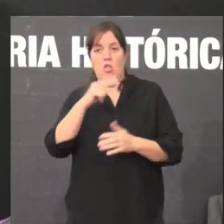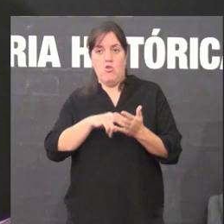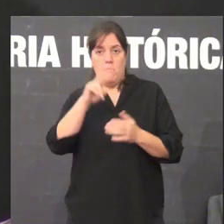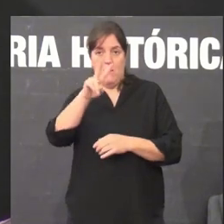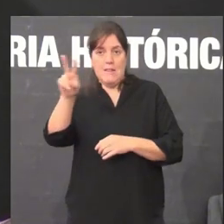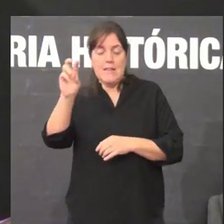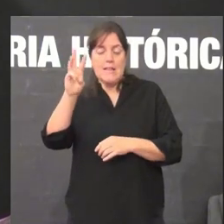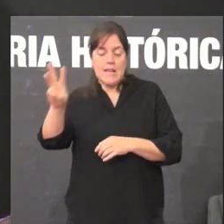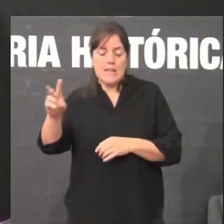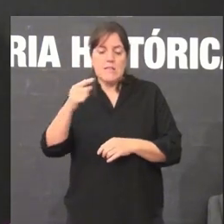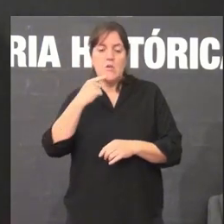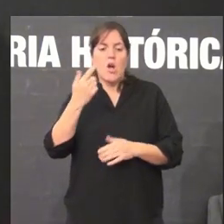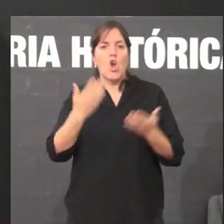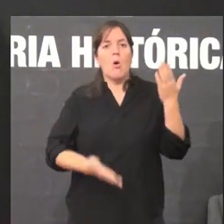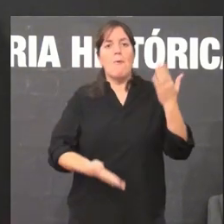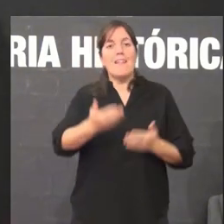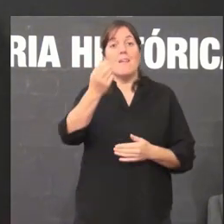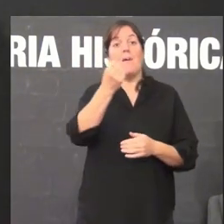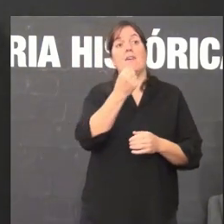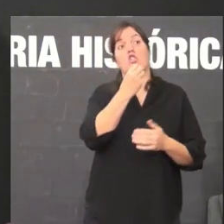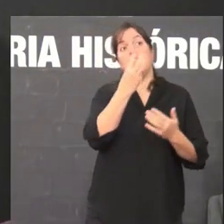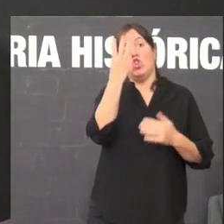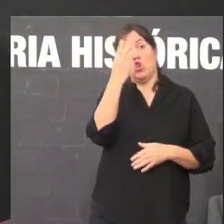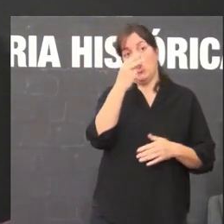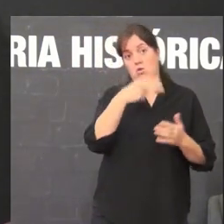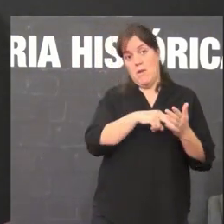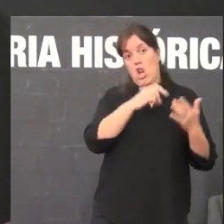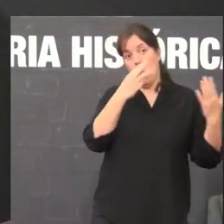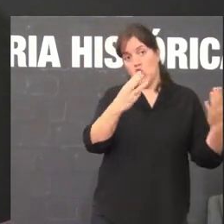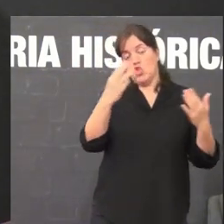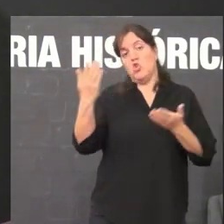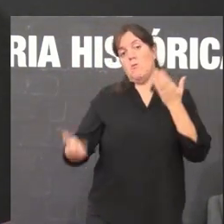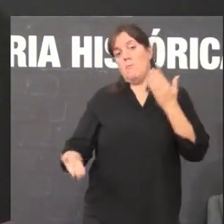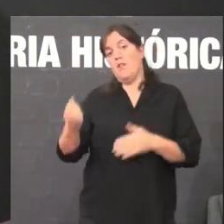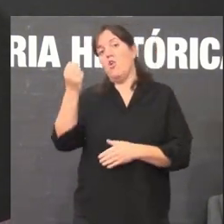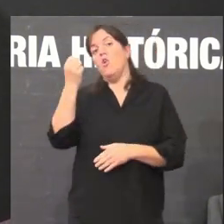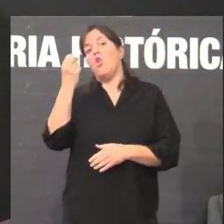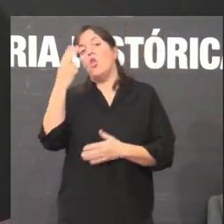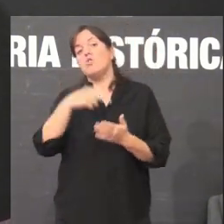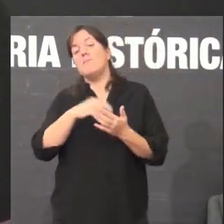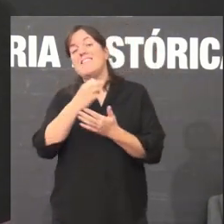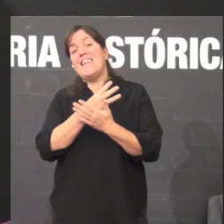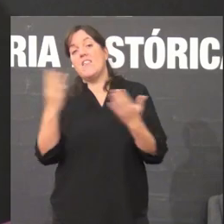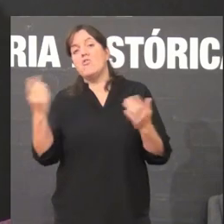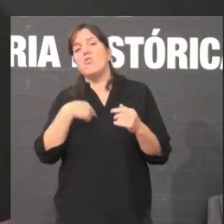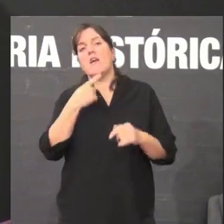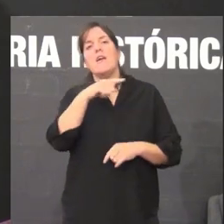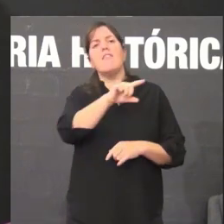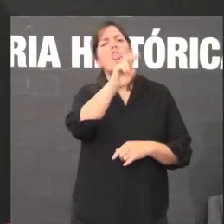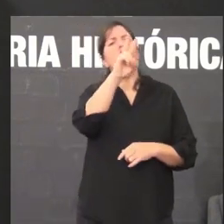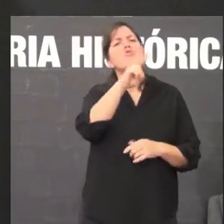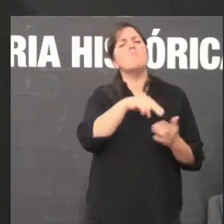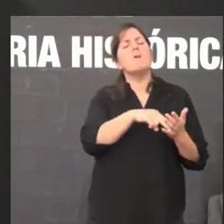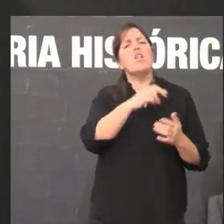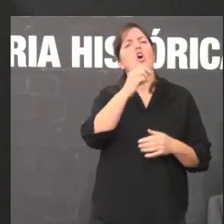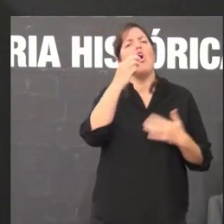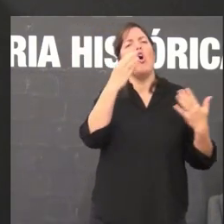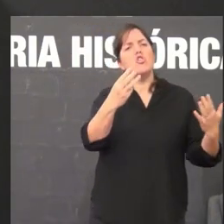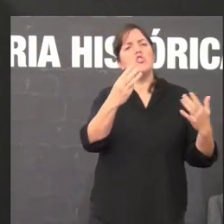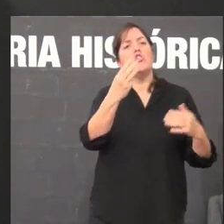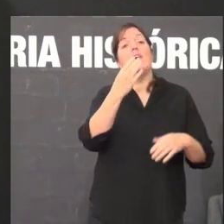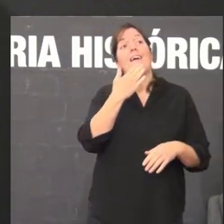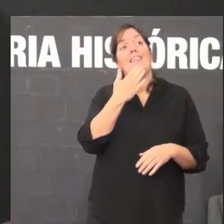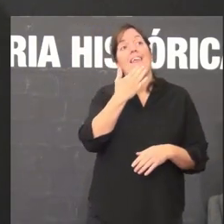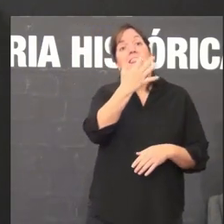comparativamente co do ano 2008, para que vexades como é a situación. No ano 2008, o 15,26% dos nenos entre cinco e